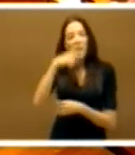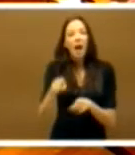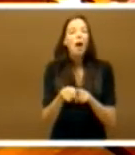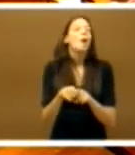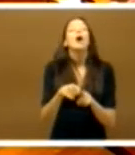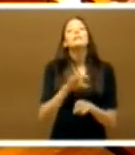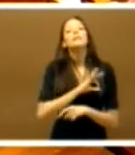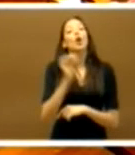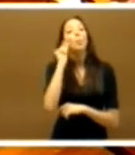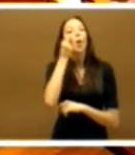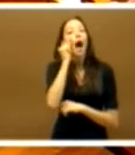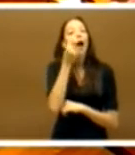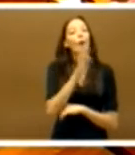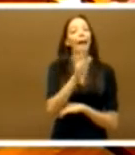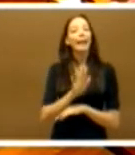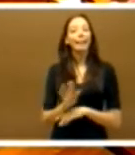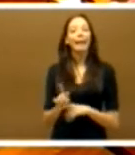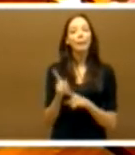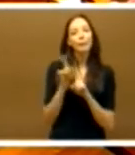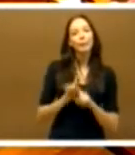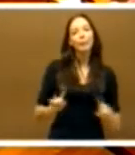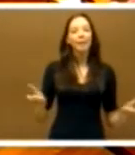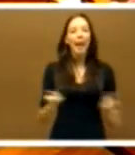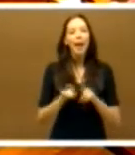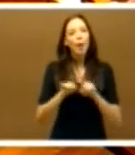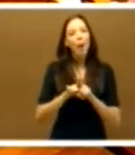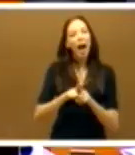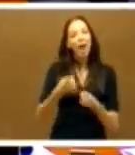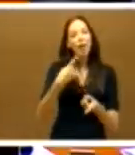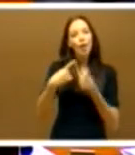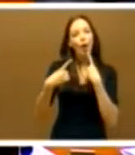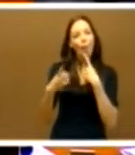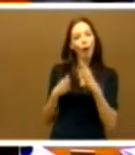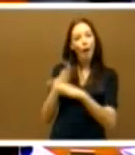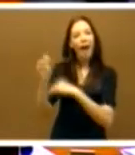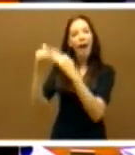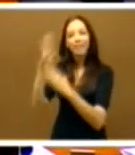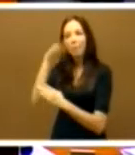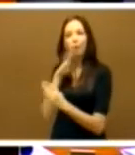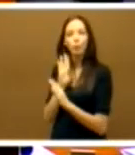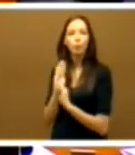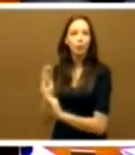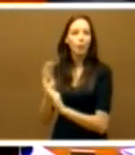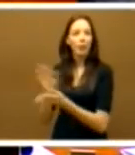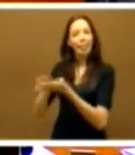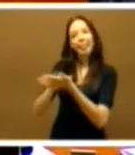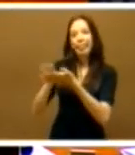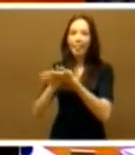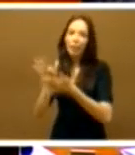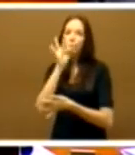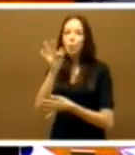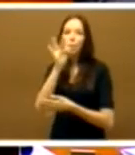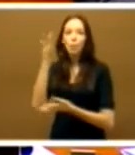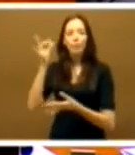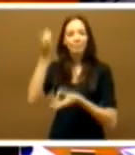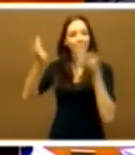casa del suegro, cosa que ocurría antes en Extremadura, a solicitar la mano de su hija. Y naturalmente en esos momentos se promete todo. Son